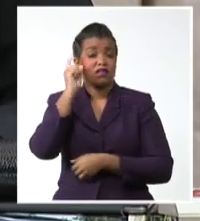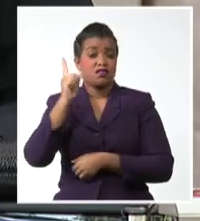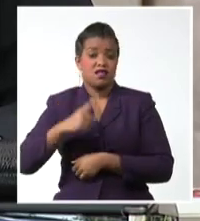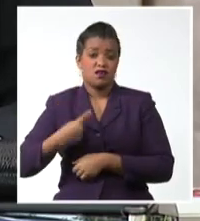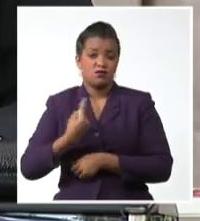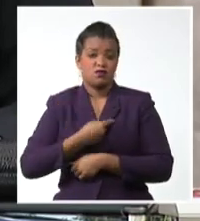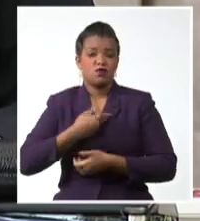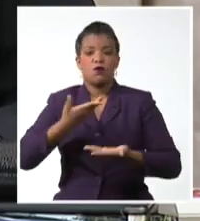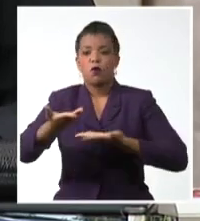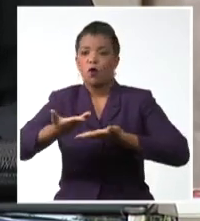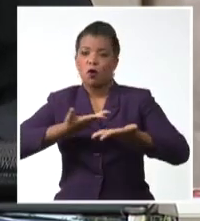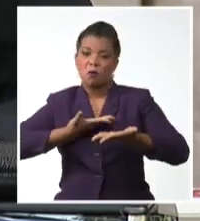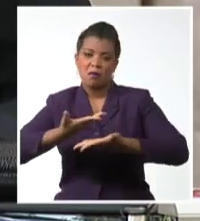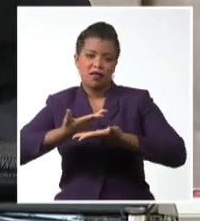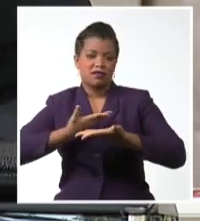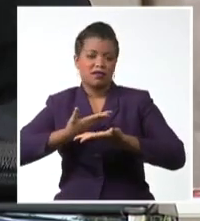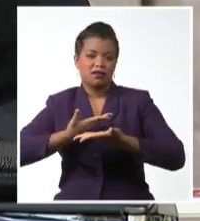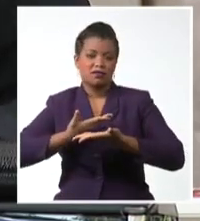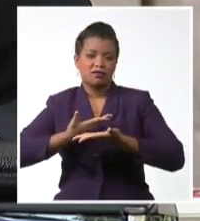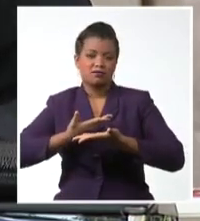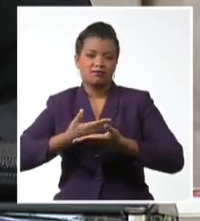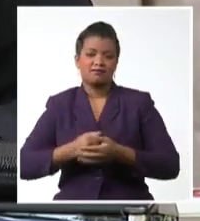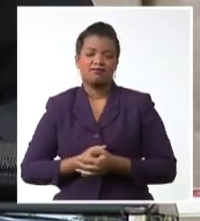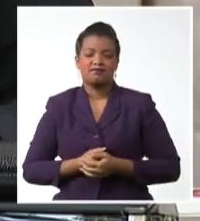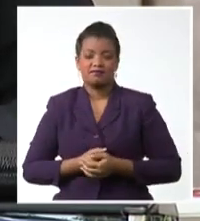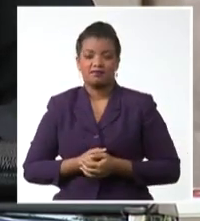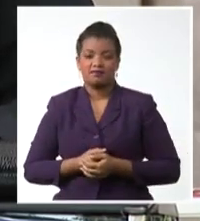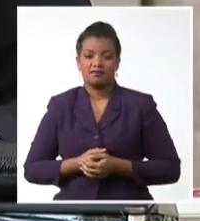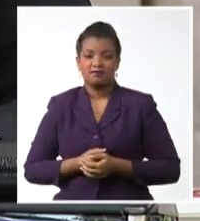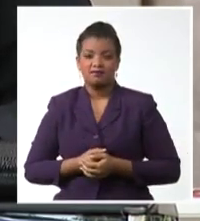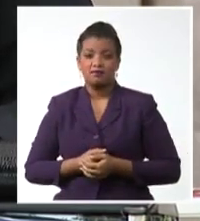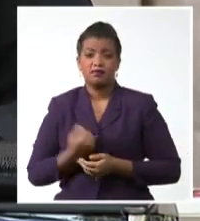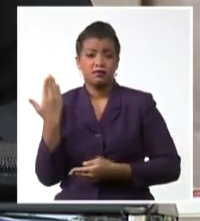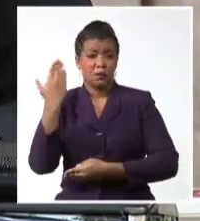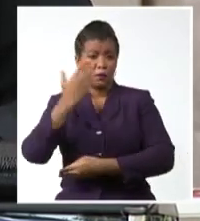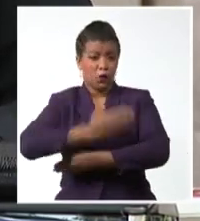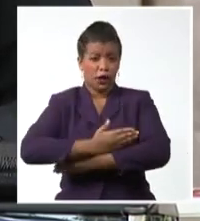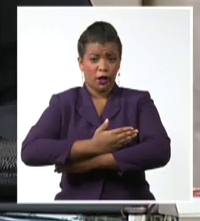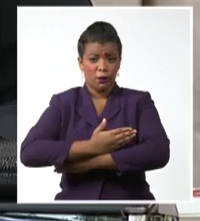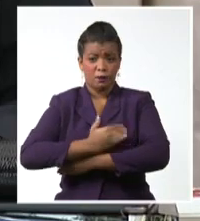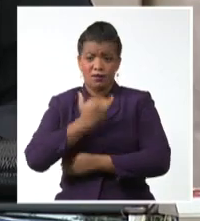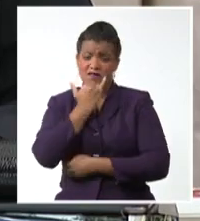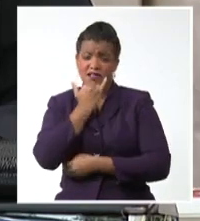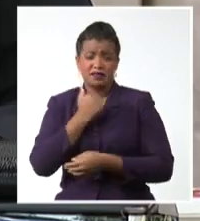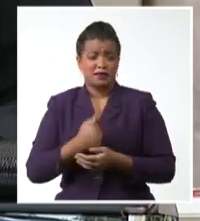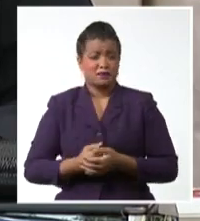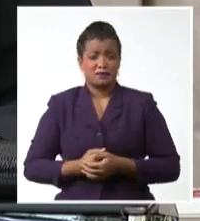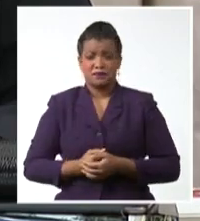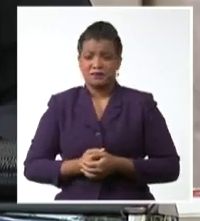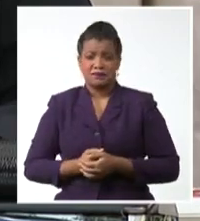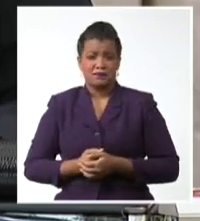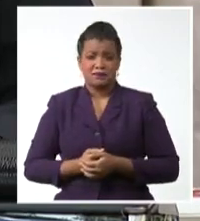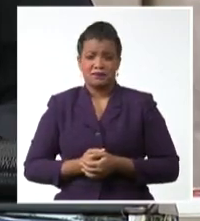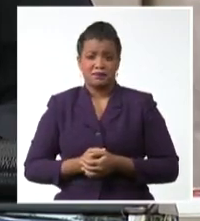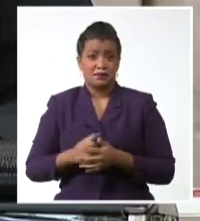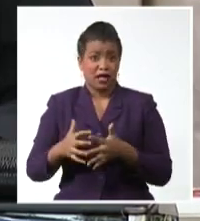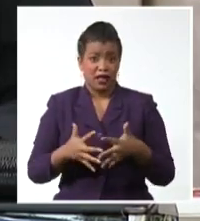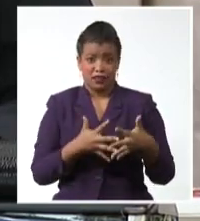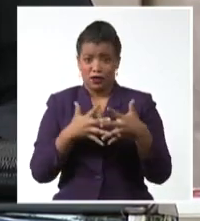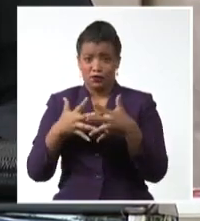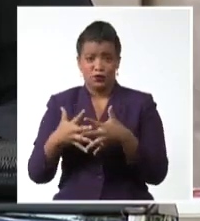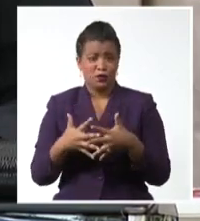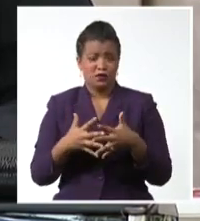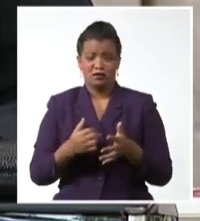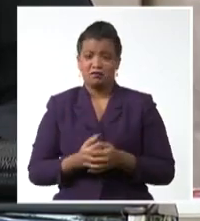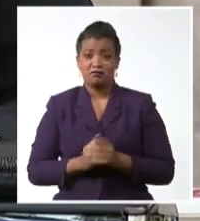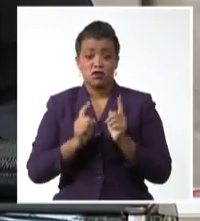compartir lo que tenemos no lo que nos sobra ni el bloqueo ni la más feroz de las campañas difamatorias que hoy